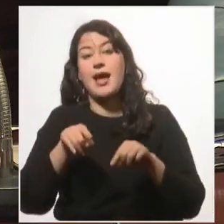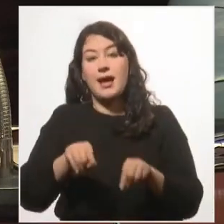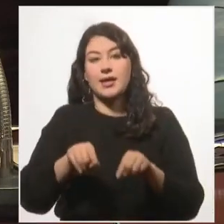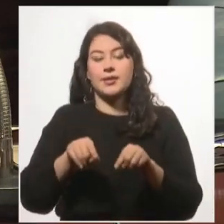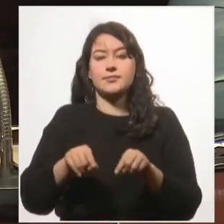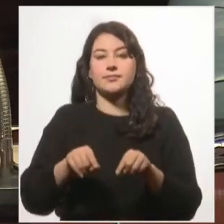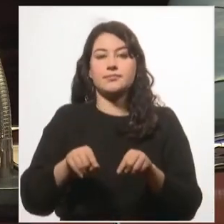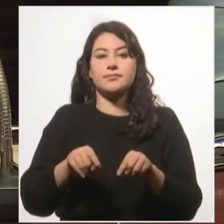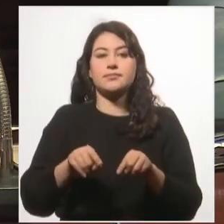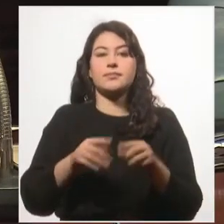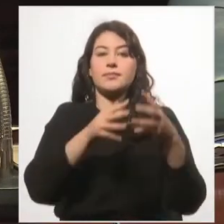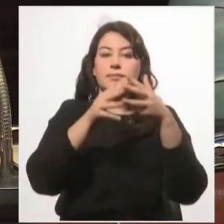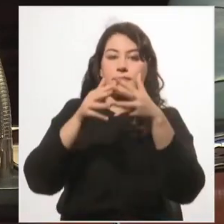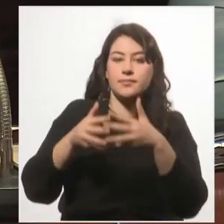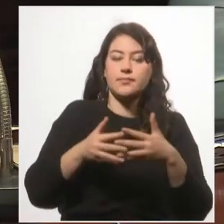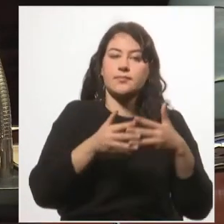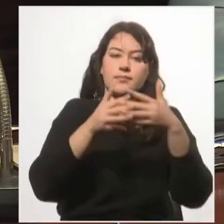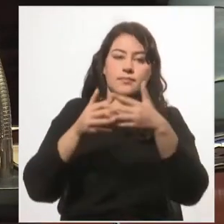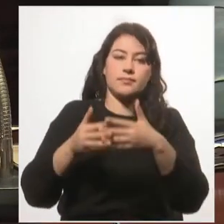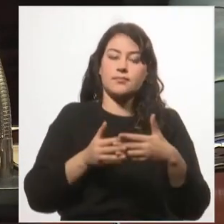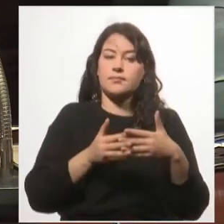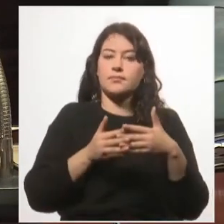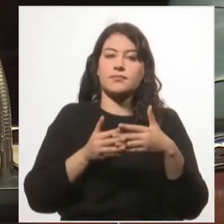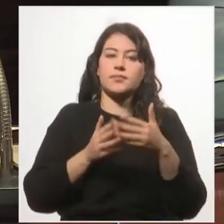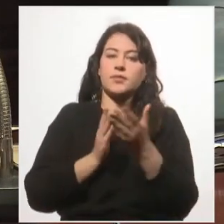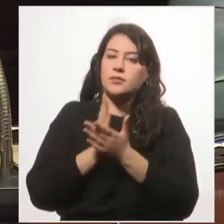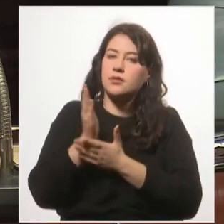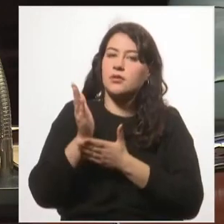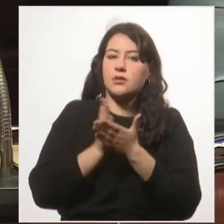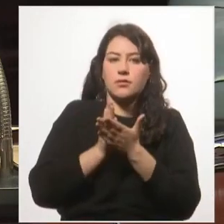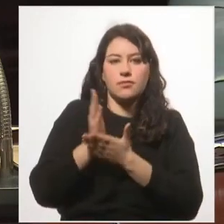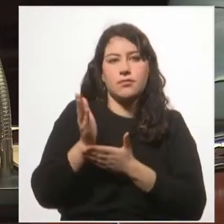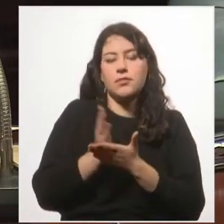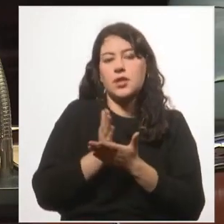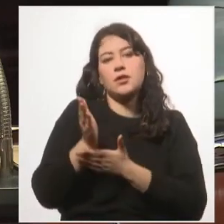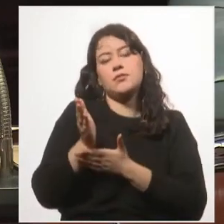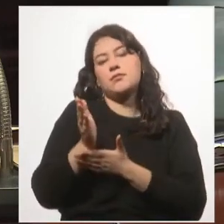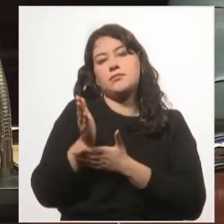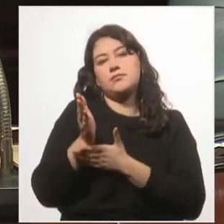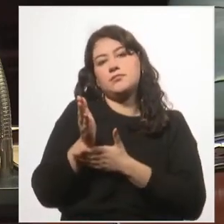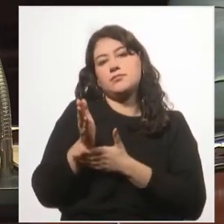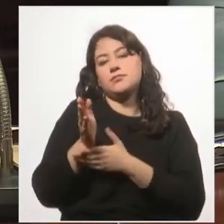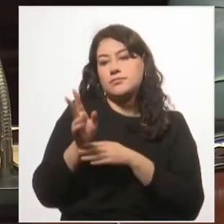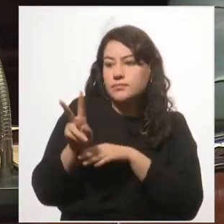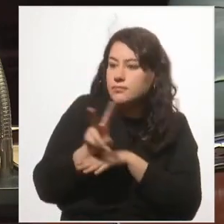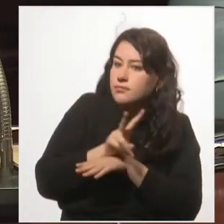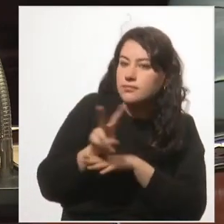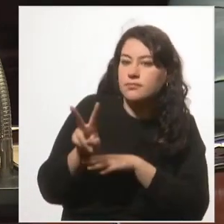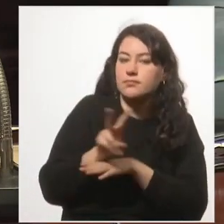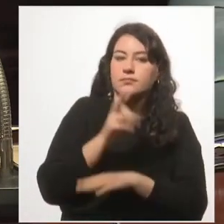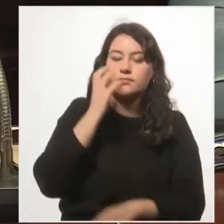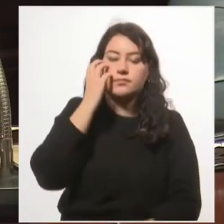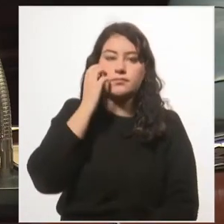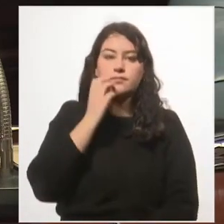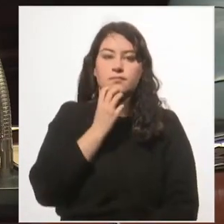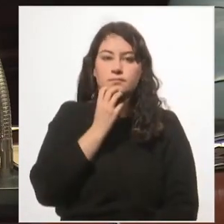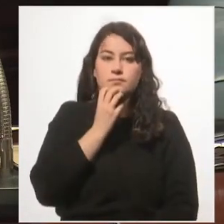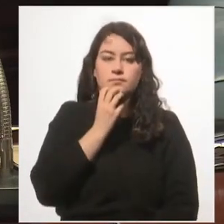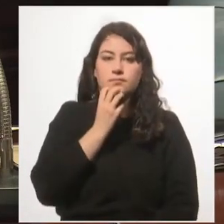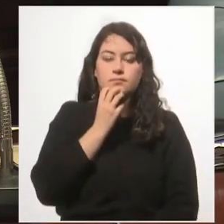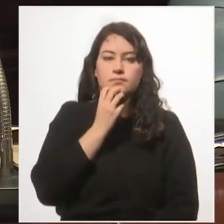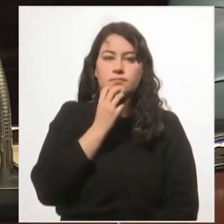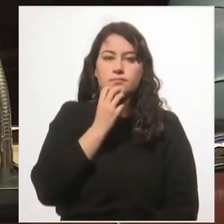más, los Estados Unidos han sido una presencia permanente en el horizonte de Cuba, y no han sido